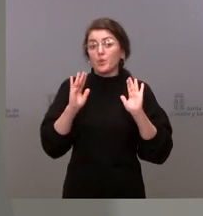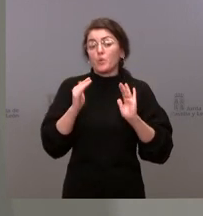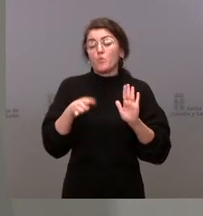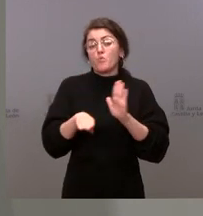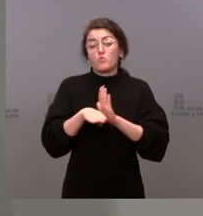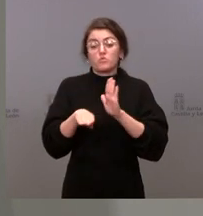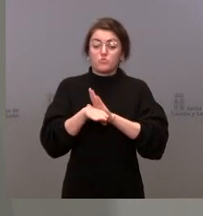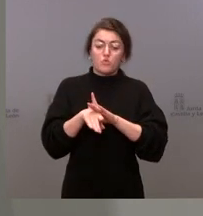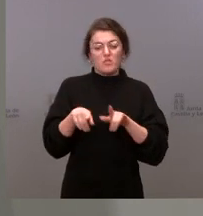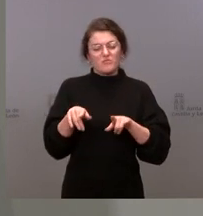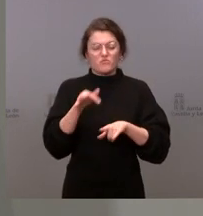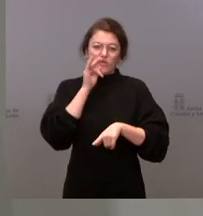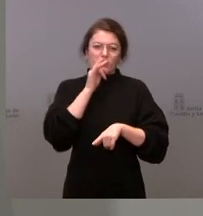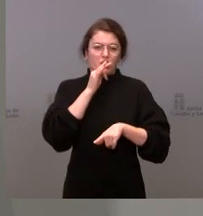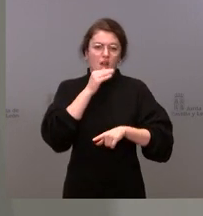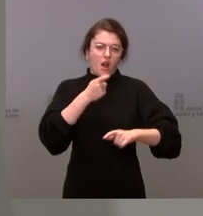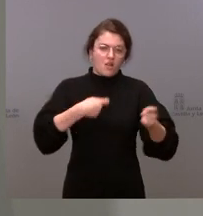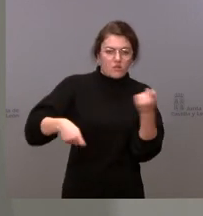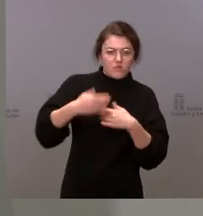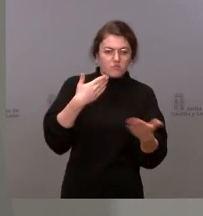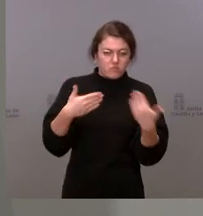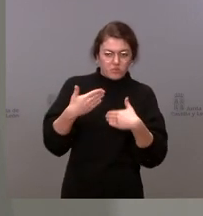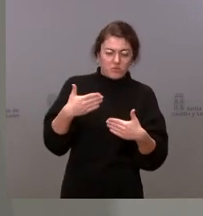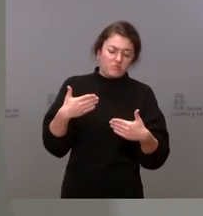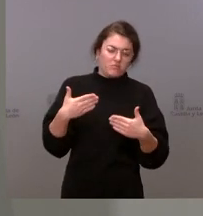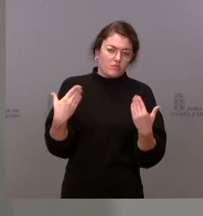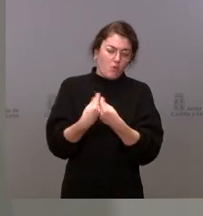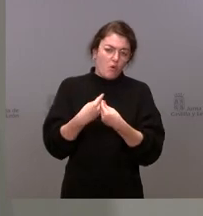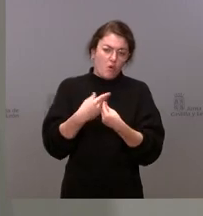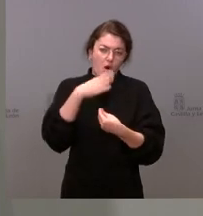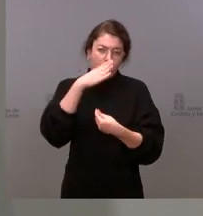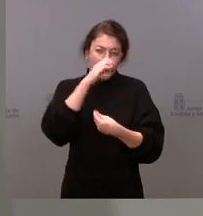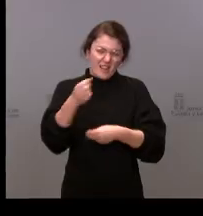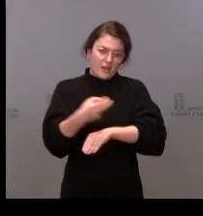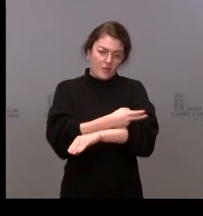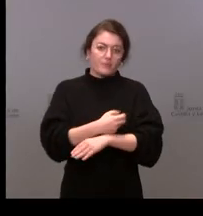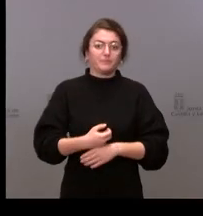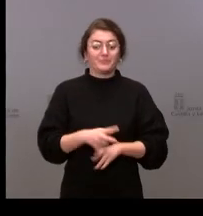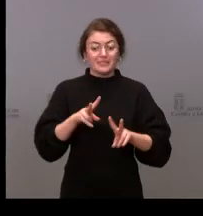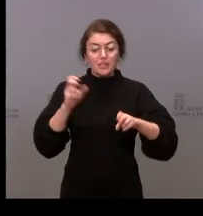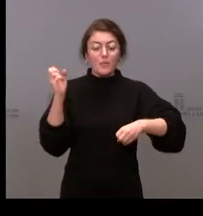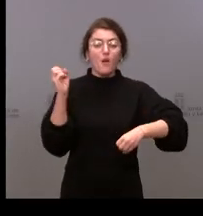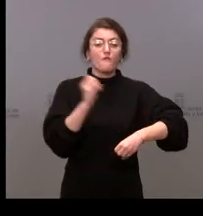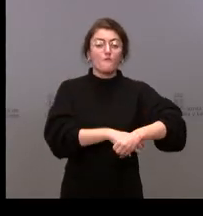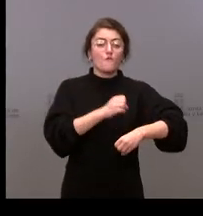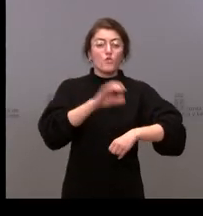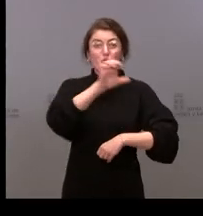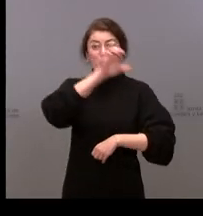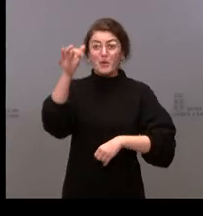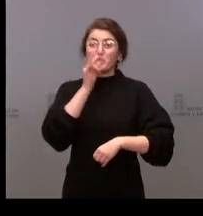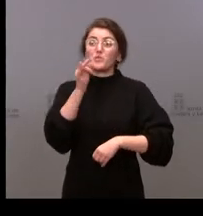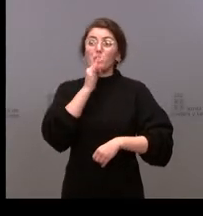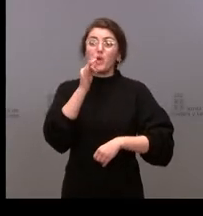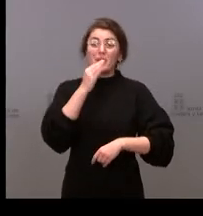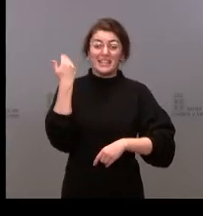negociaciones y en tratos con Renfe. Y respecto a los fondos europeos, todavía nos ha producido la asignación total de los mismos.